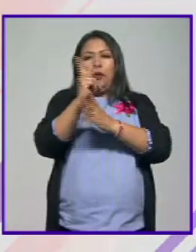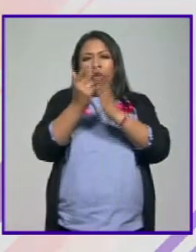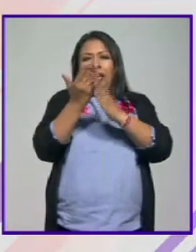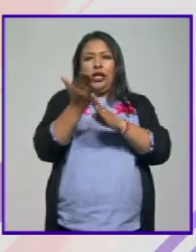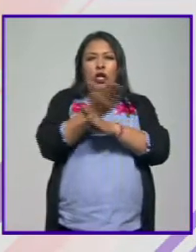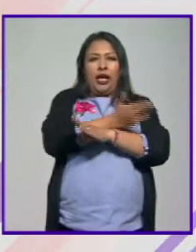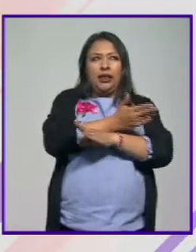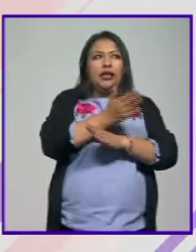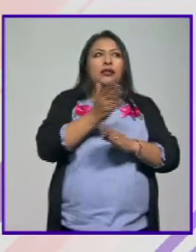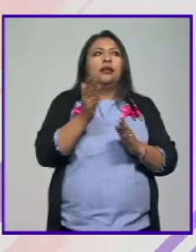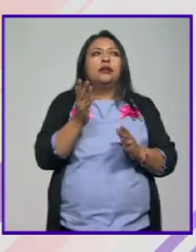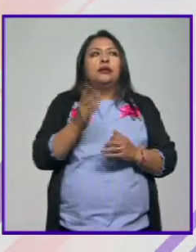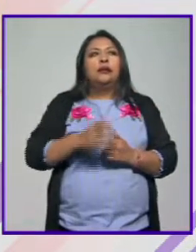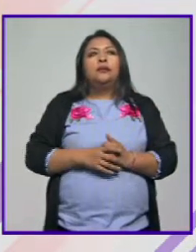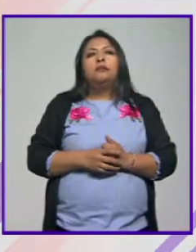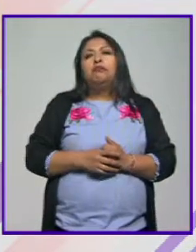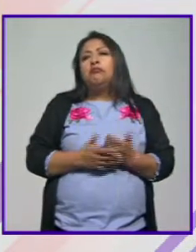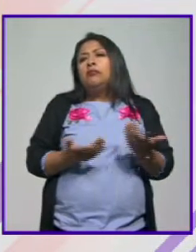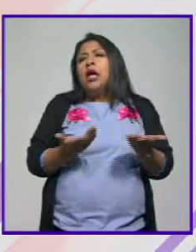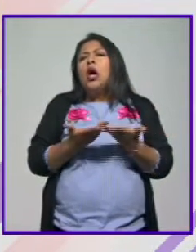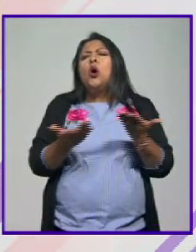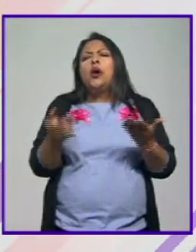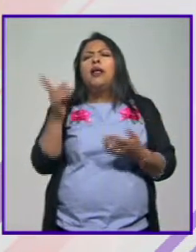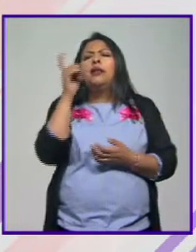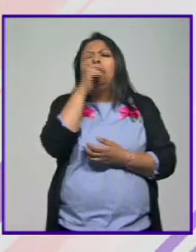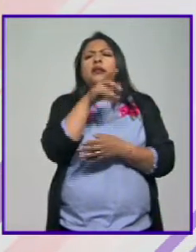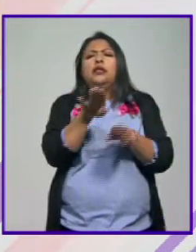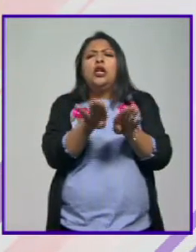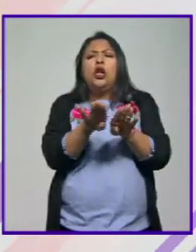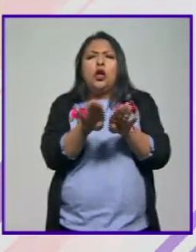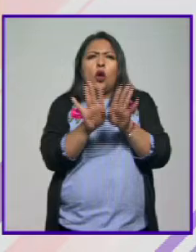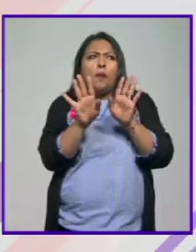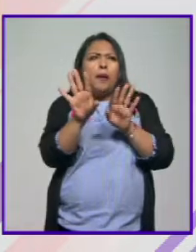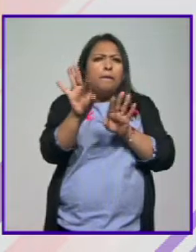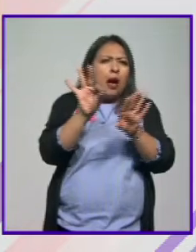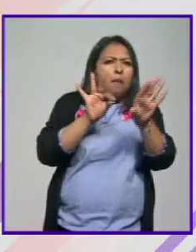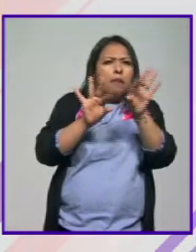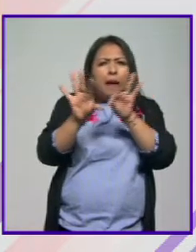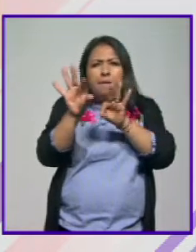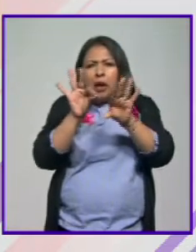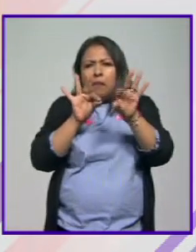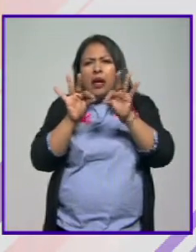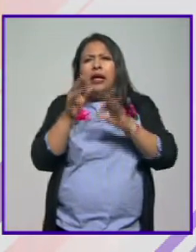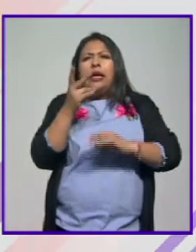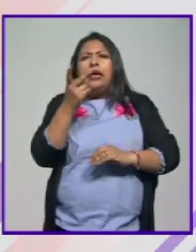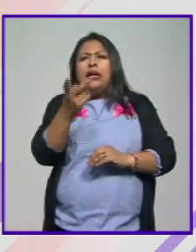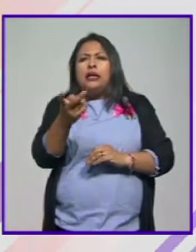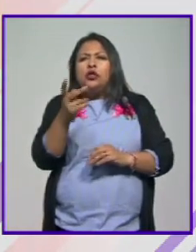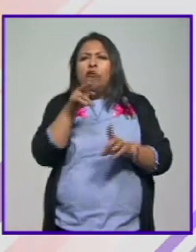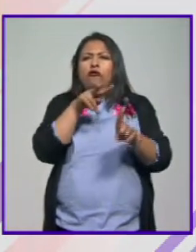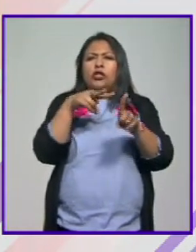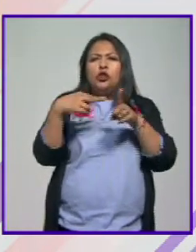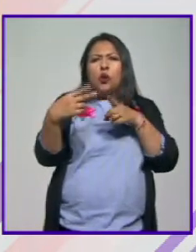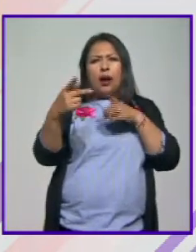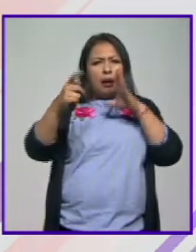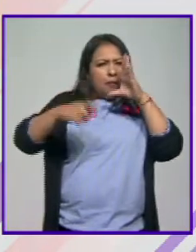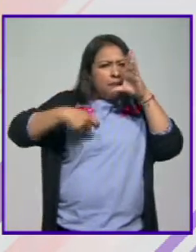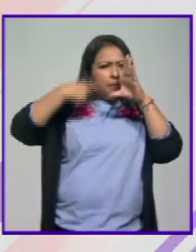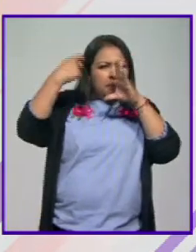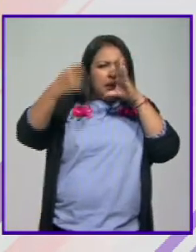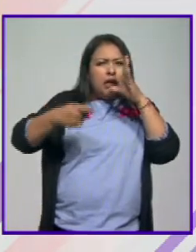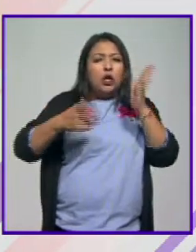estaban pero ahora qué tan complejo fue digamos encontrar esta parte visual de la película